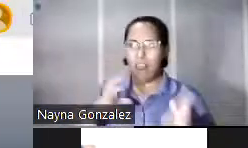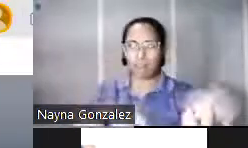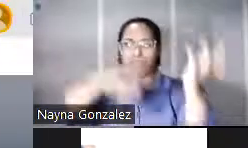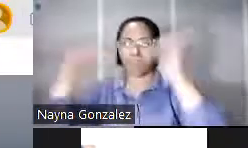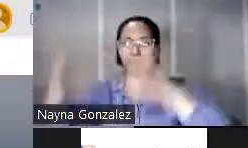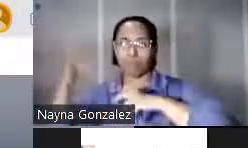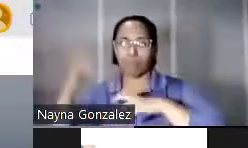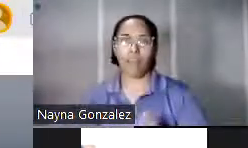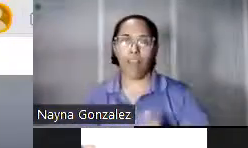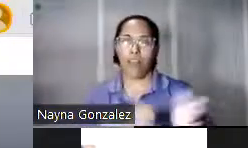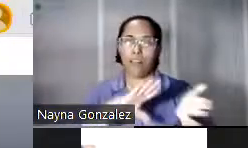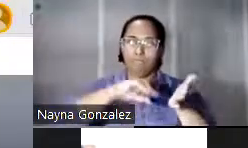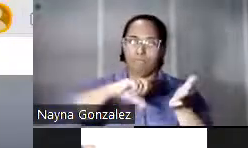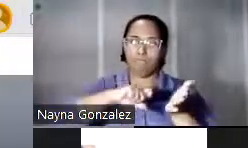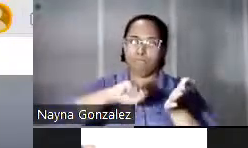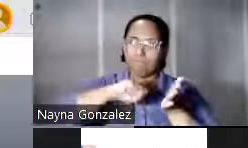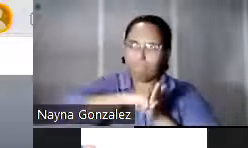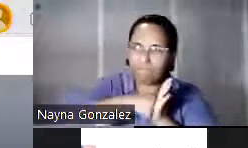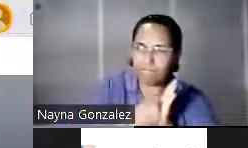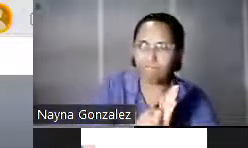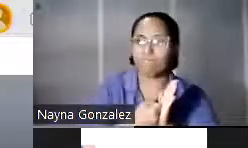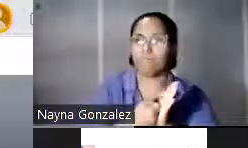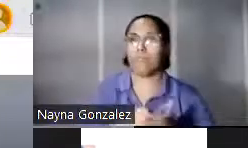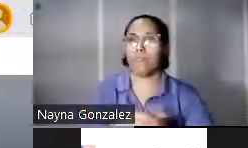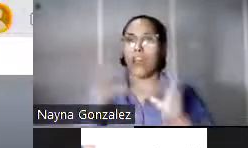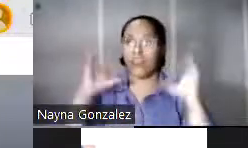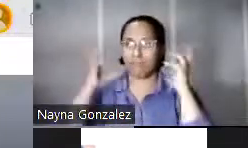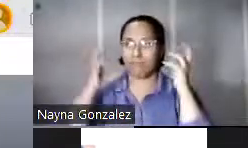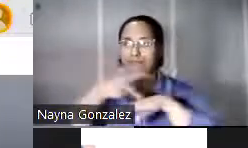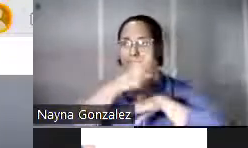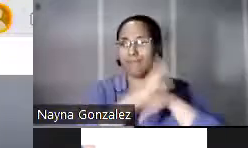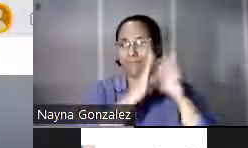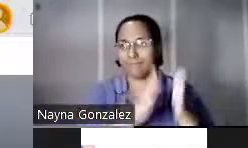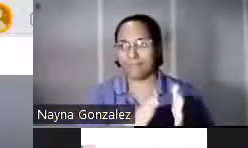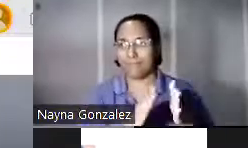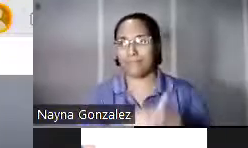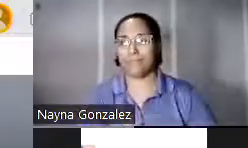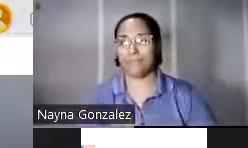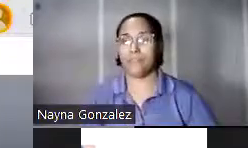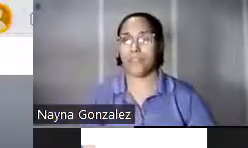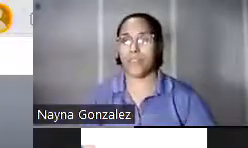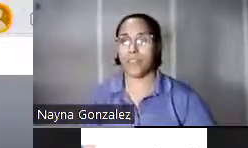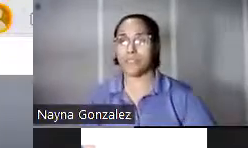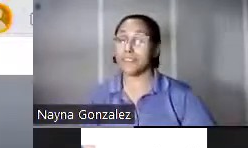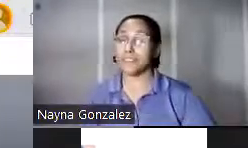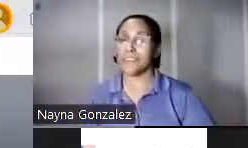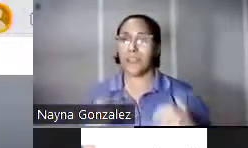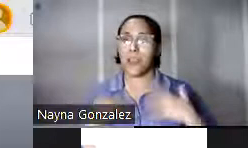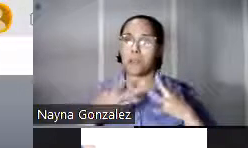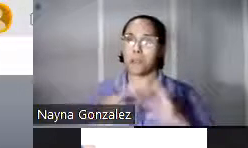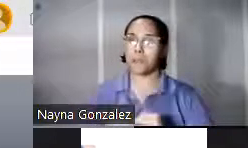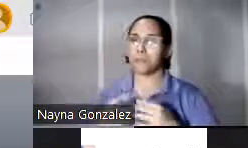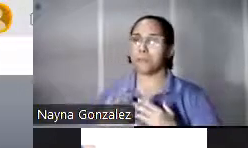la trayectoria de la centenaria radio puertorriqueña. Una aventura que comenzó